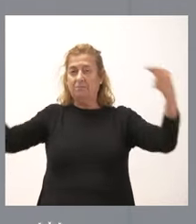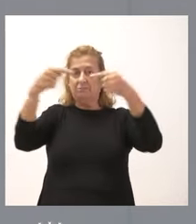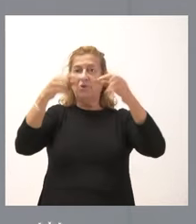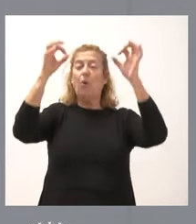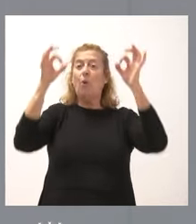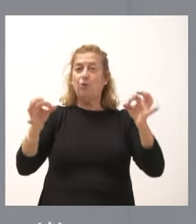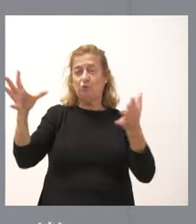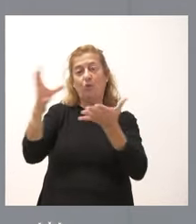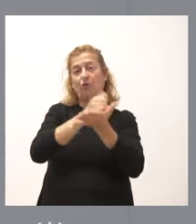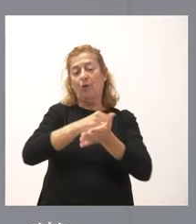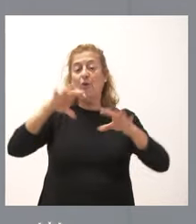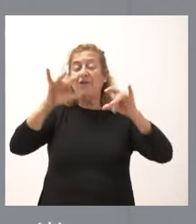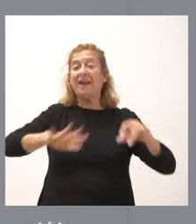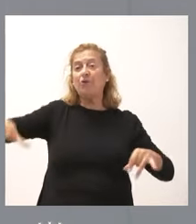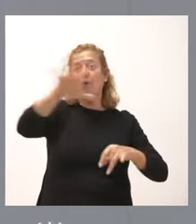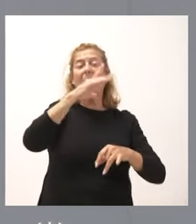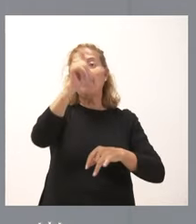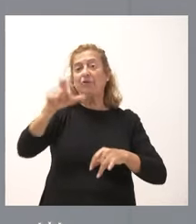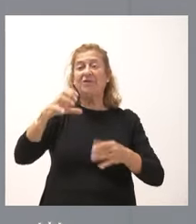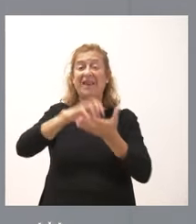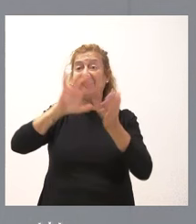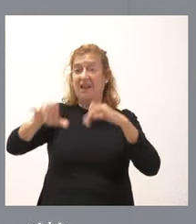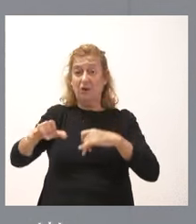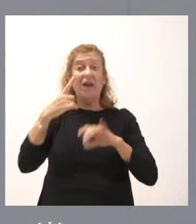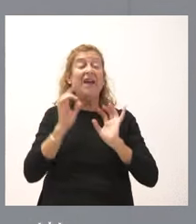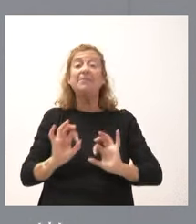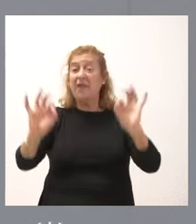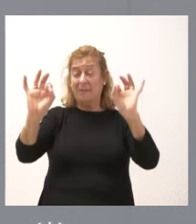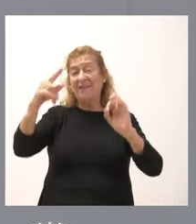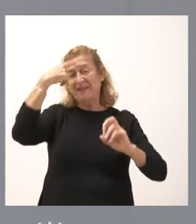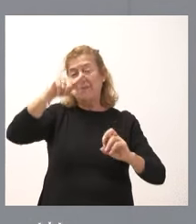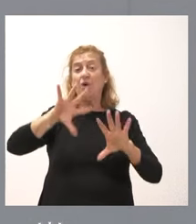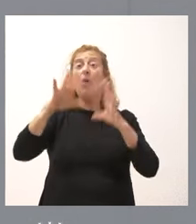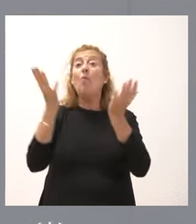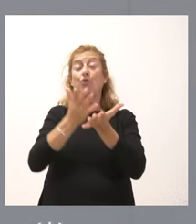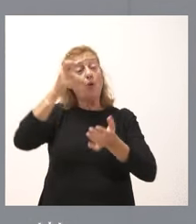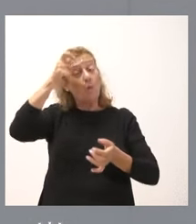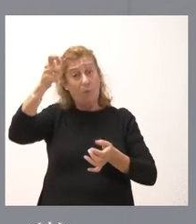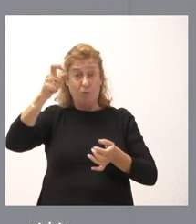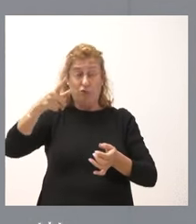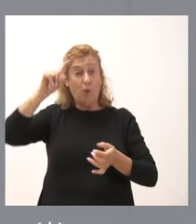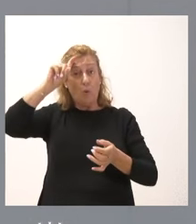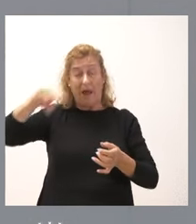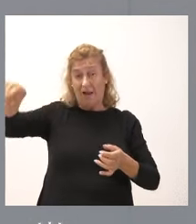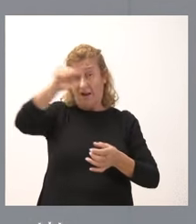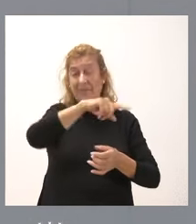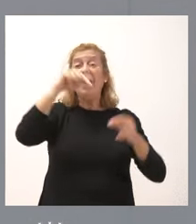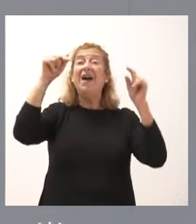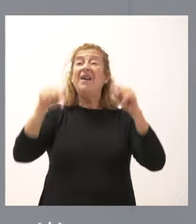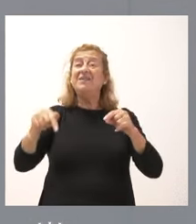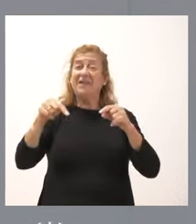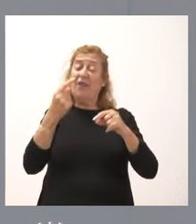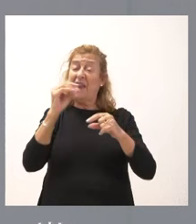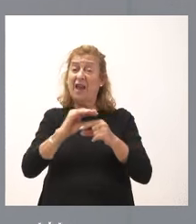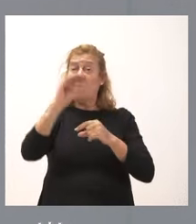el territorio para las personas de Castilla y León, especialmente, como saben ustedes, en el mundo rural. Este montante